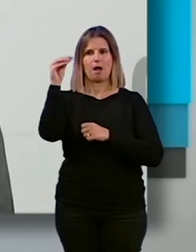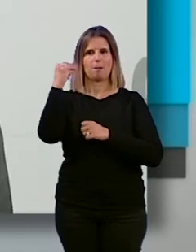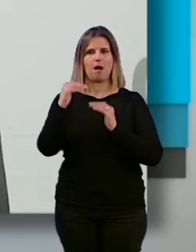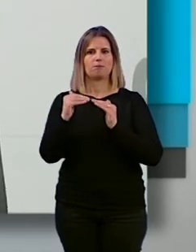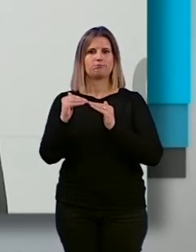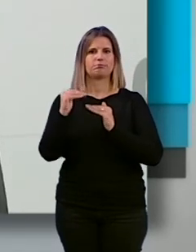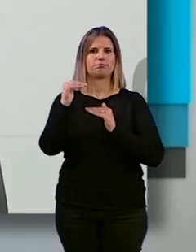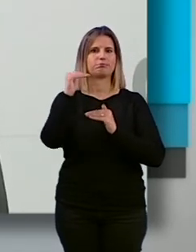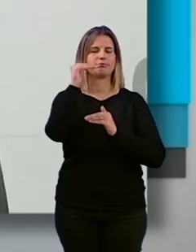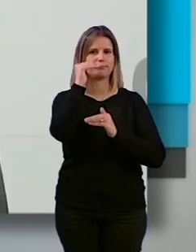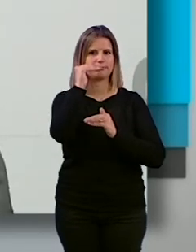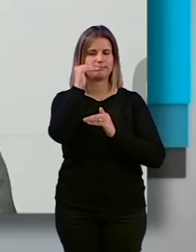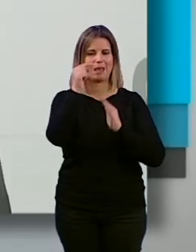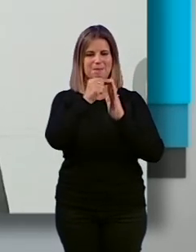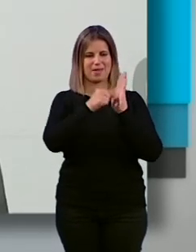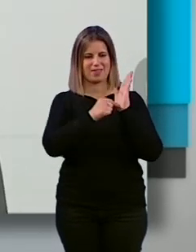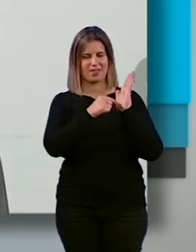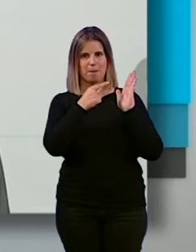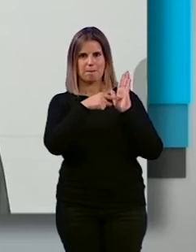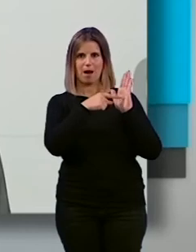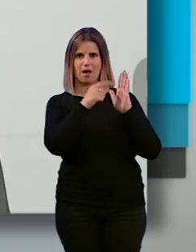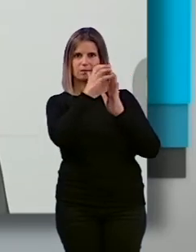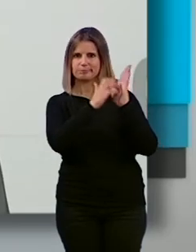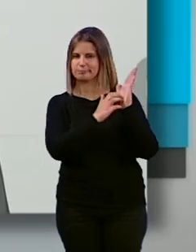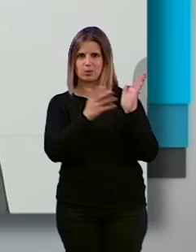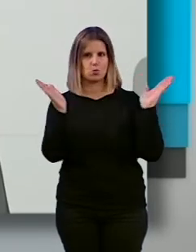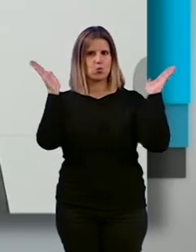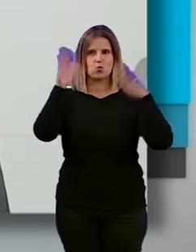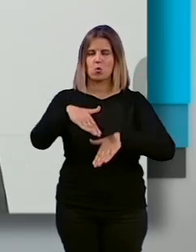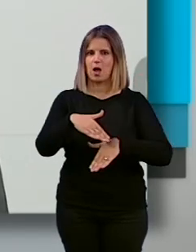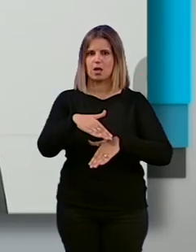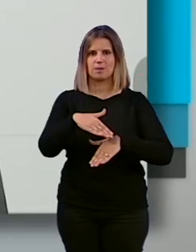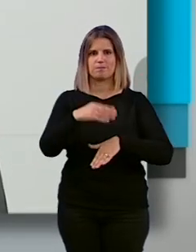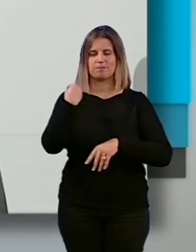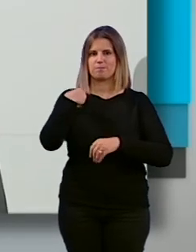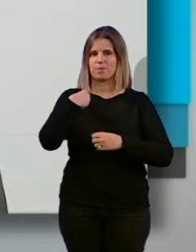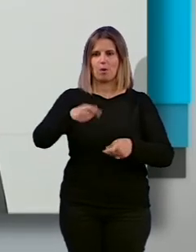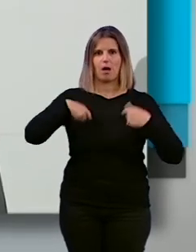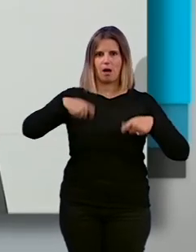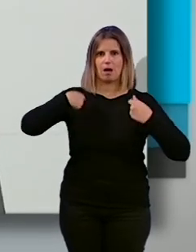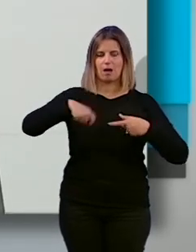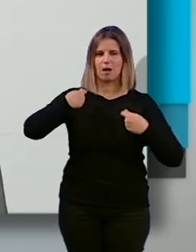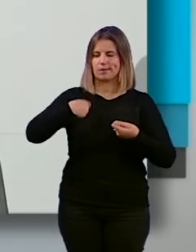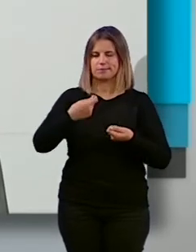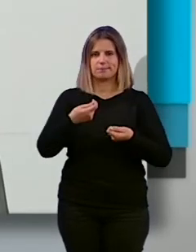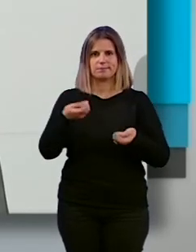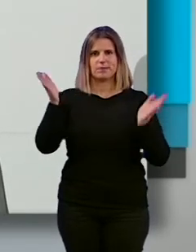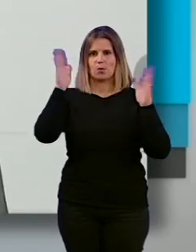no ven ningún tipo de medida que incentive ese coste del servicio que está